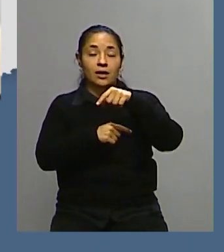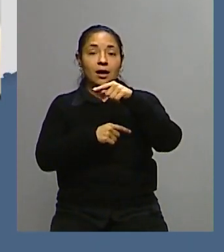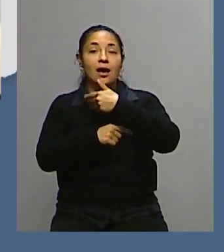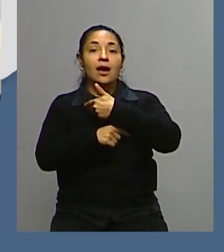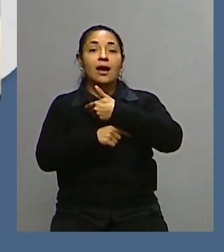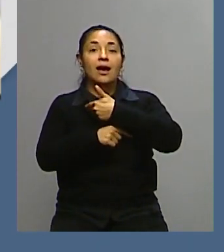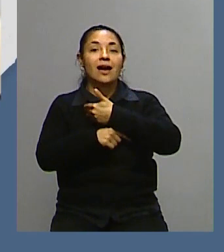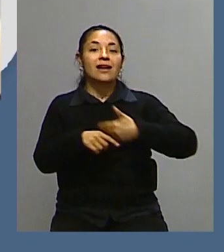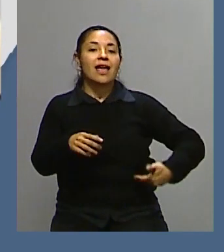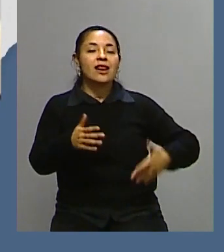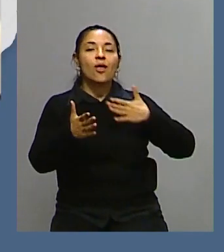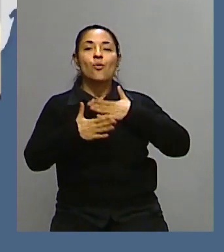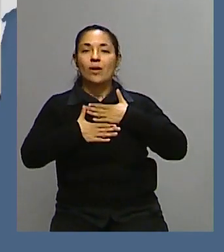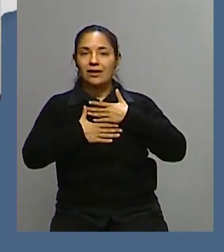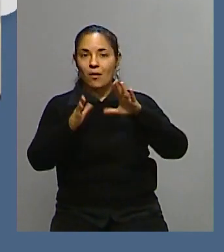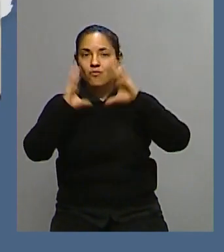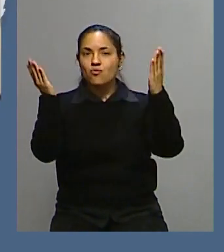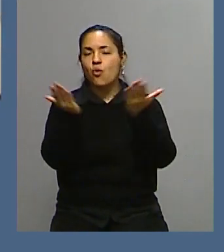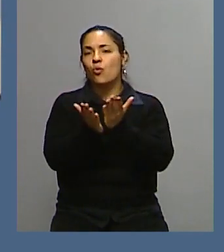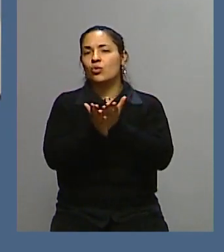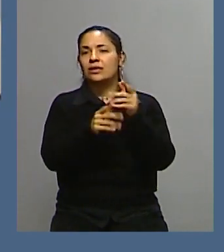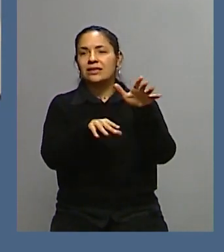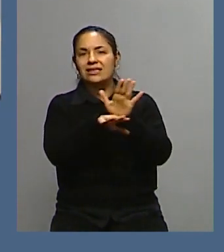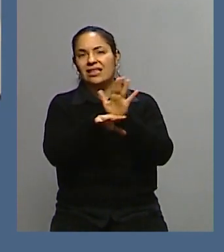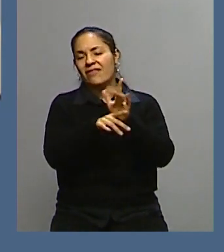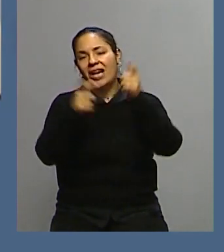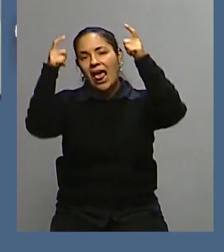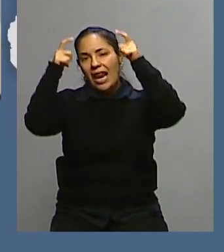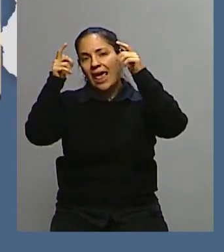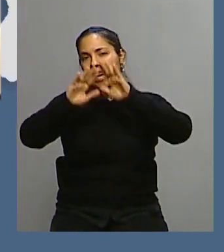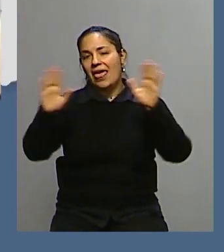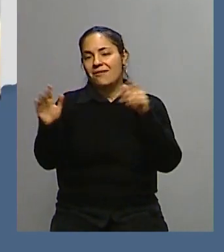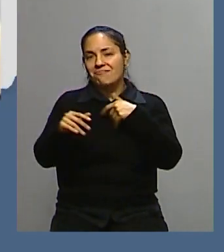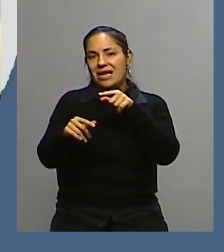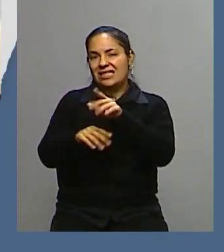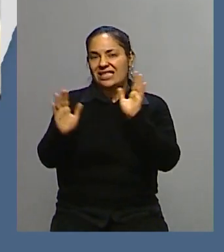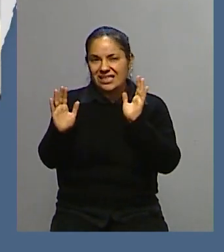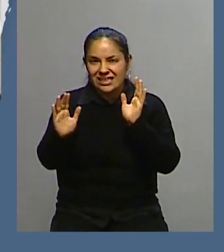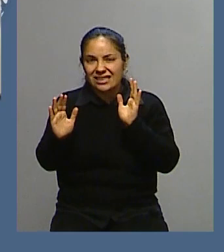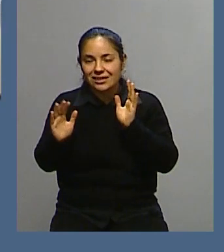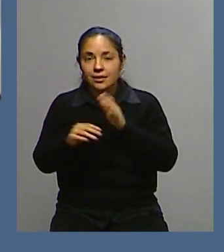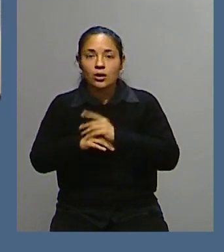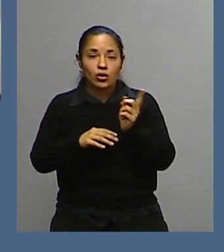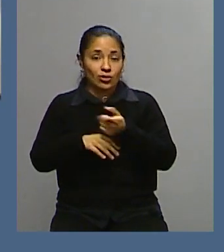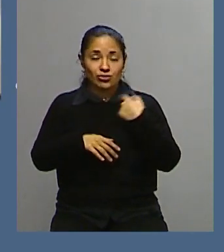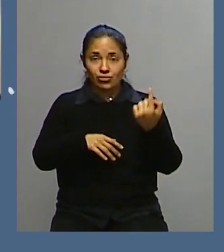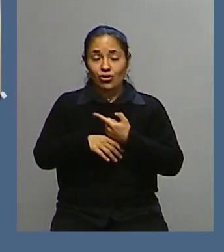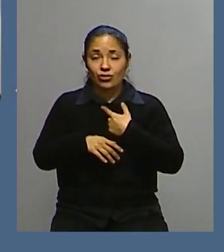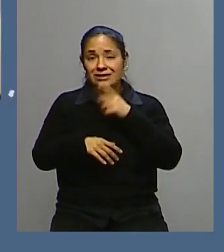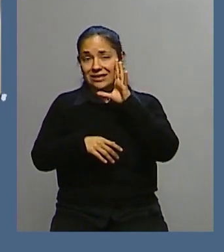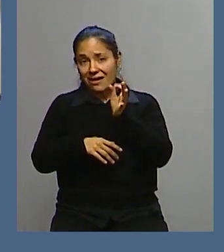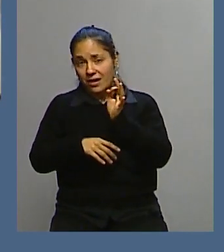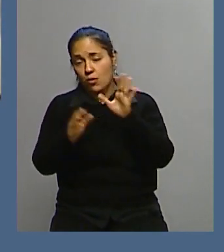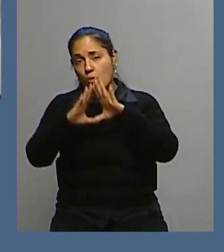reina. Para el resto del mundo es simplemente la reina. Y nosotros sabemos muchísimo más nosotros, y